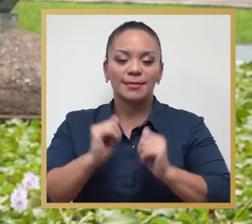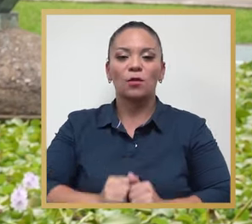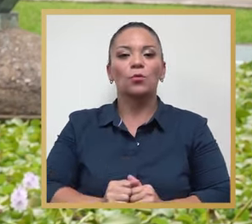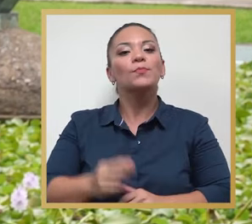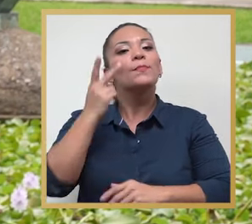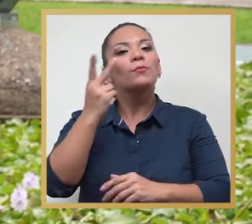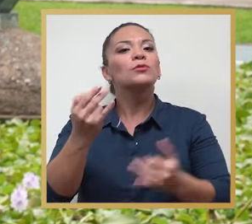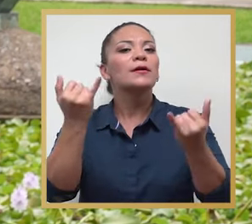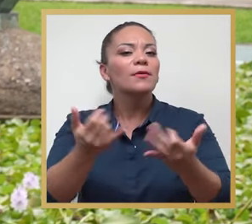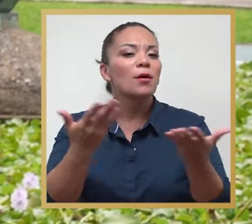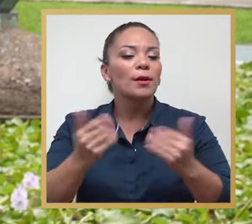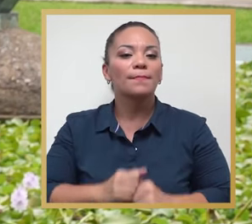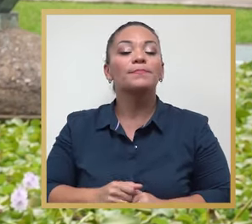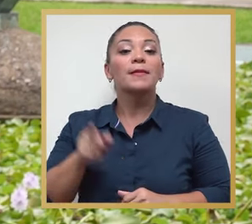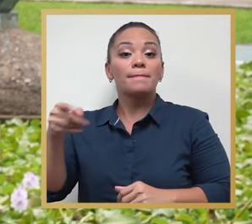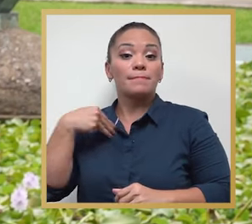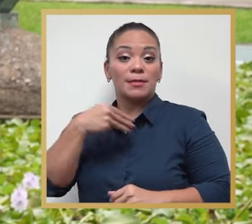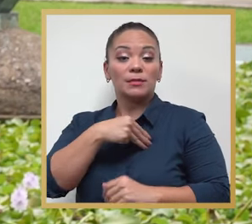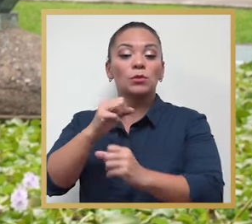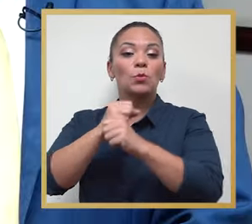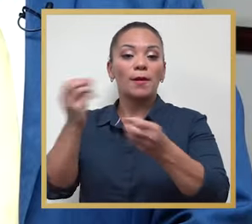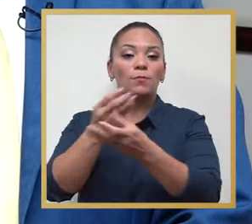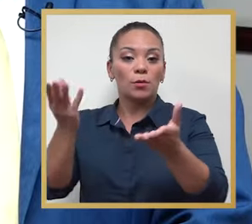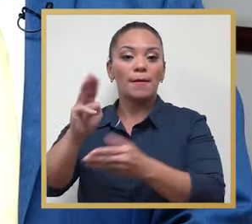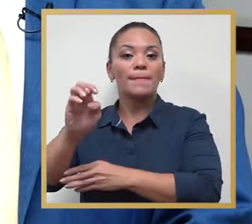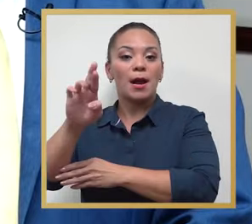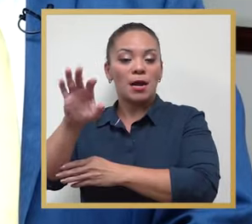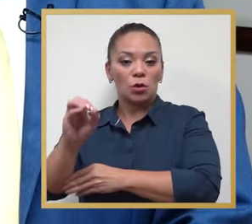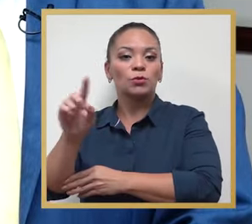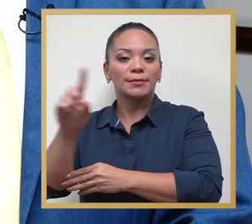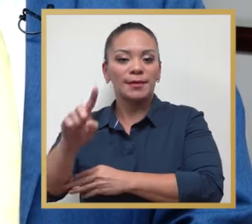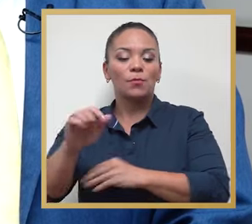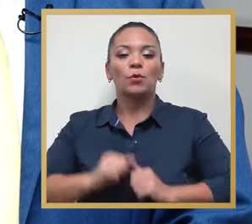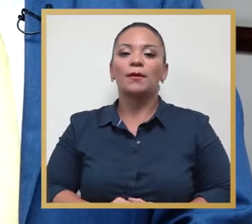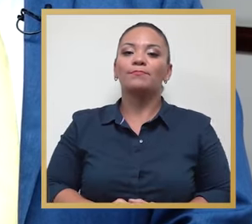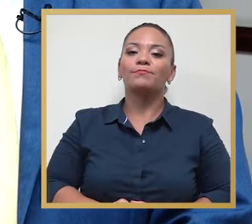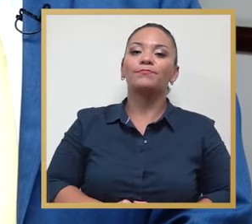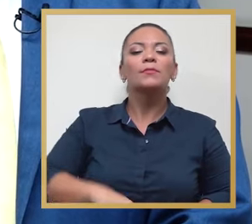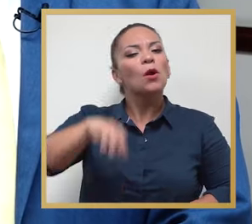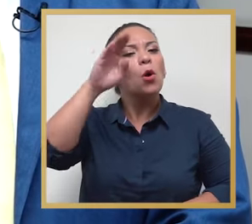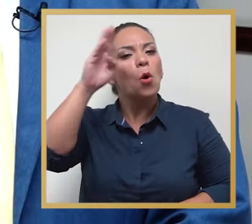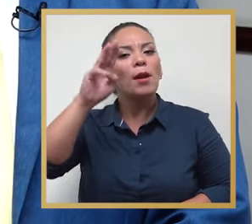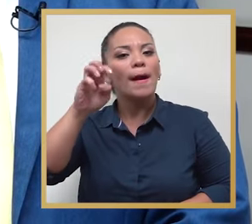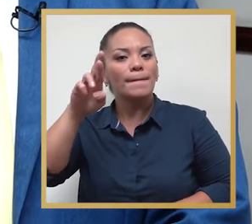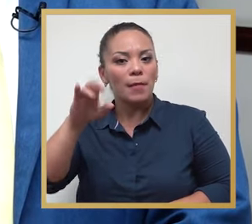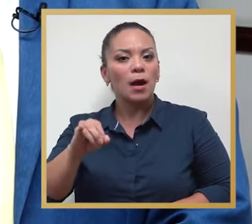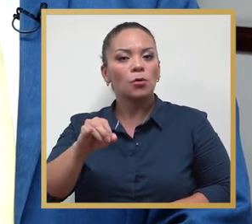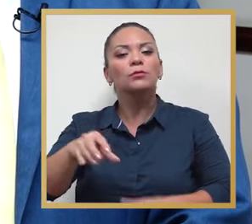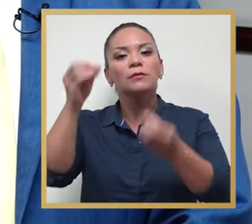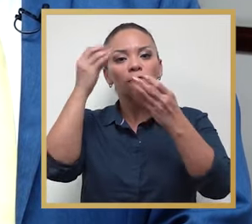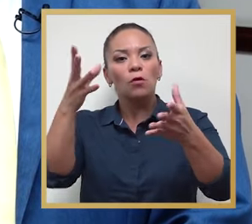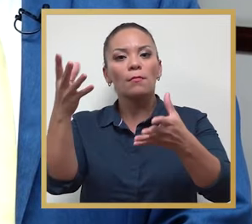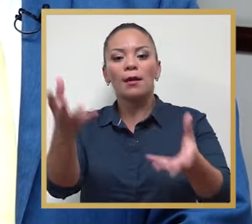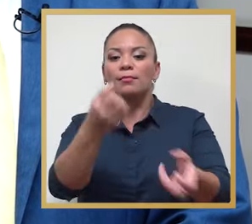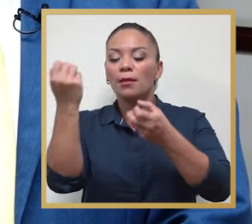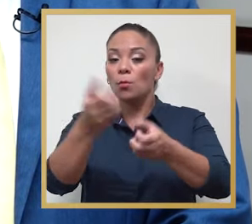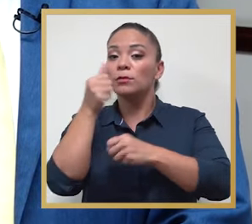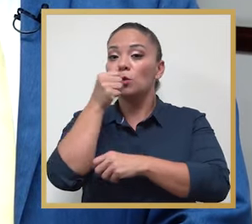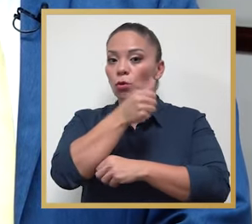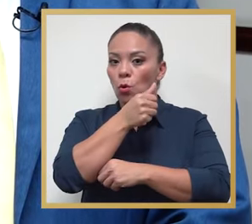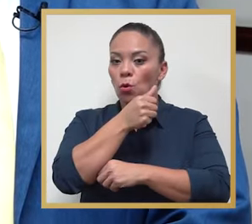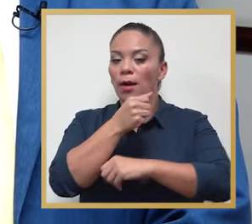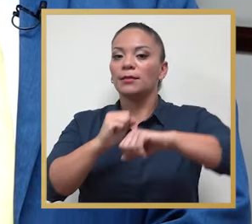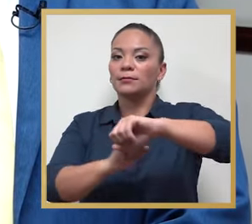Tenemos en este momento al Ministro de Seguridad Pública, Mario Zamora. Hola, don Mario. Se reportan decomisos de droga